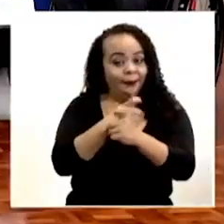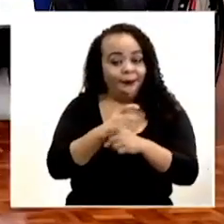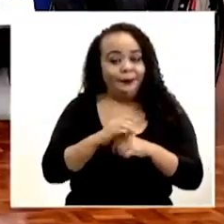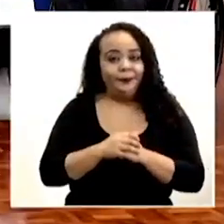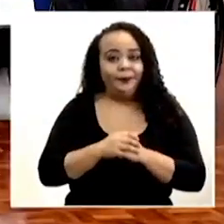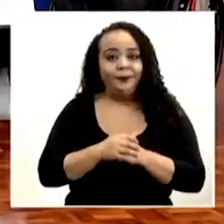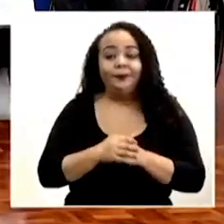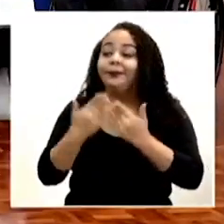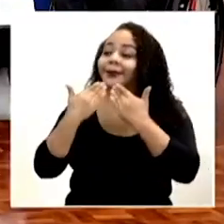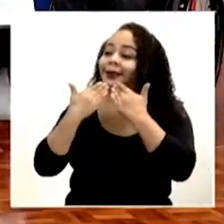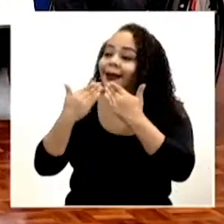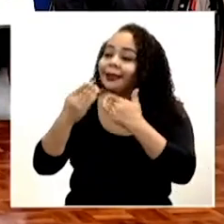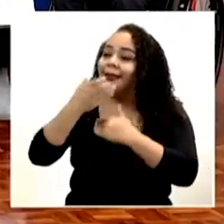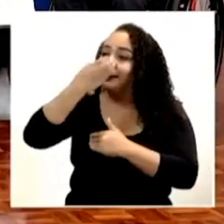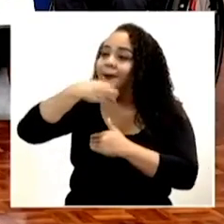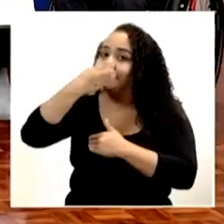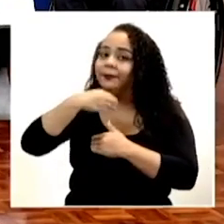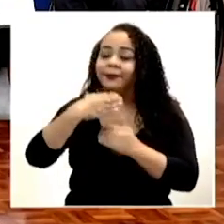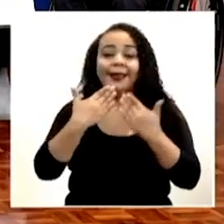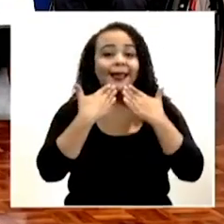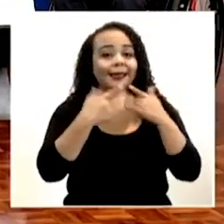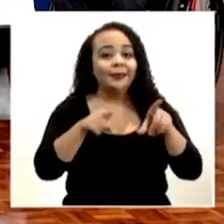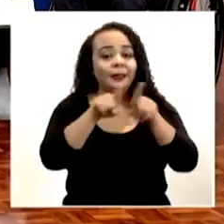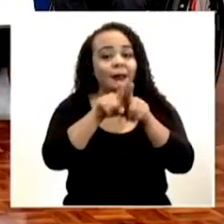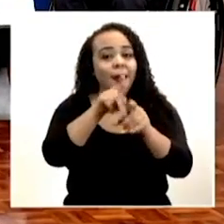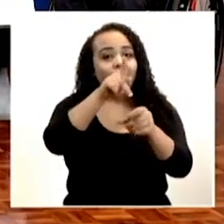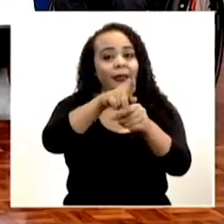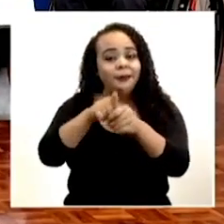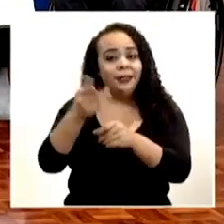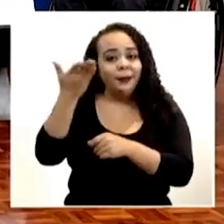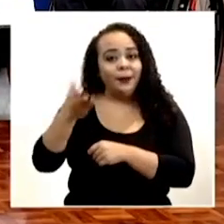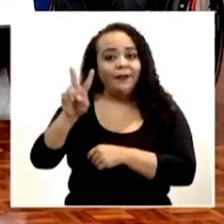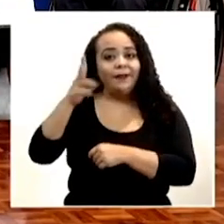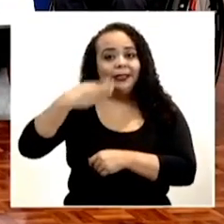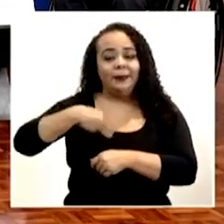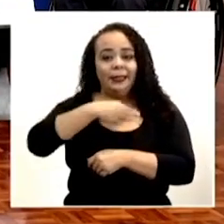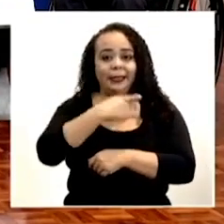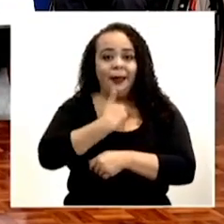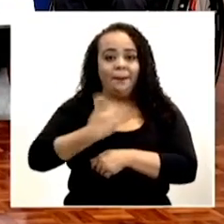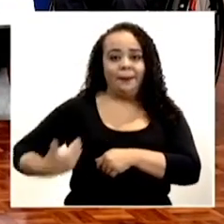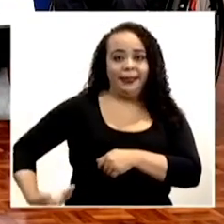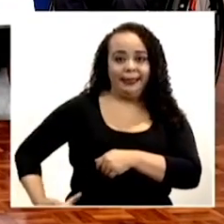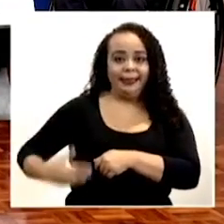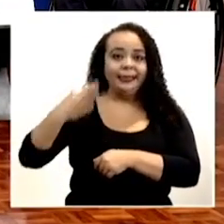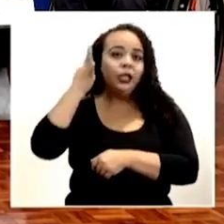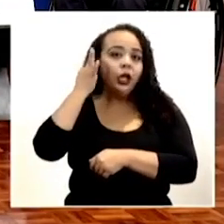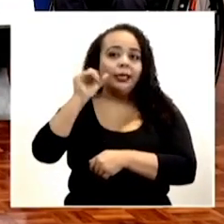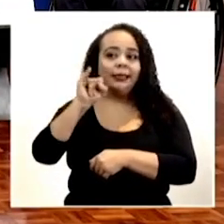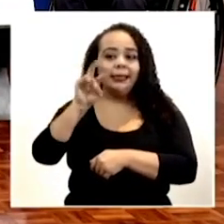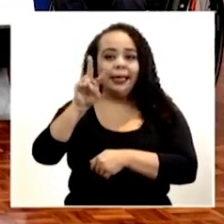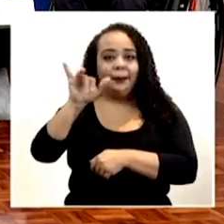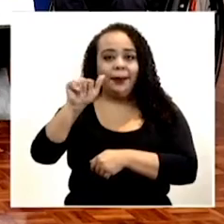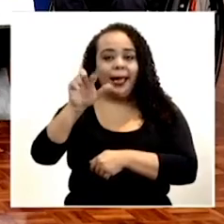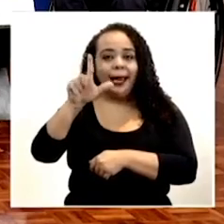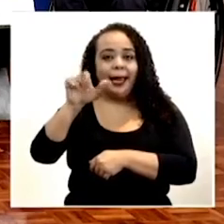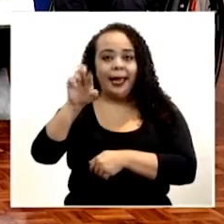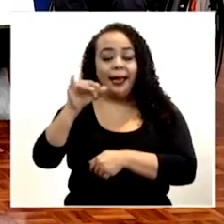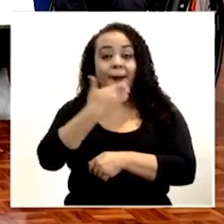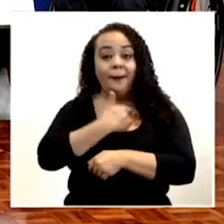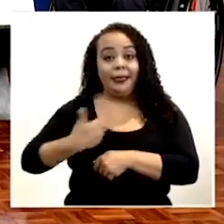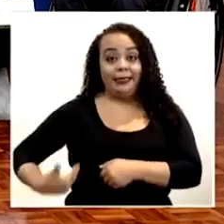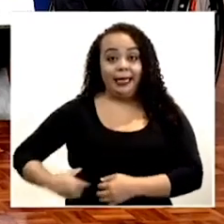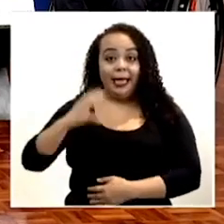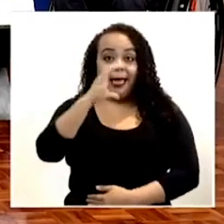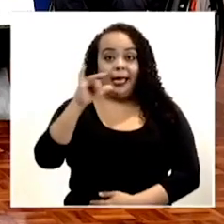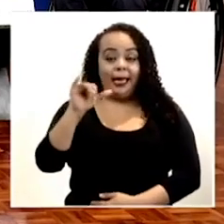Muchas gracias doctor Román Macaya, agradecemos la participación de la viceministra de la presidencia, la señora Silvia Lara, al presidente de la Caja